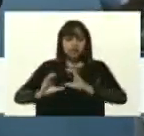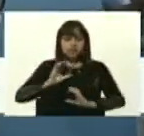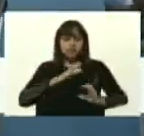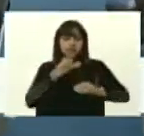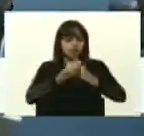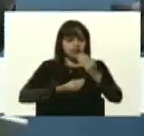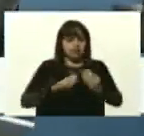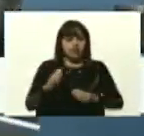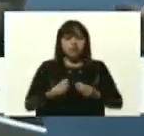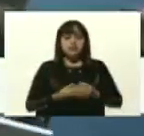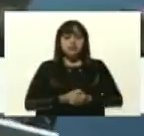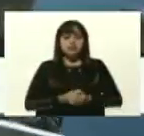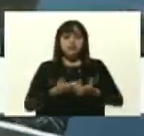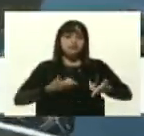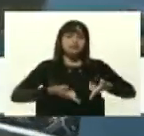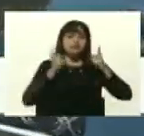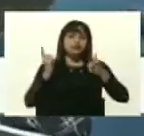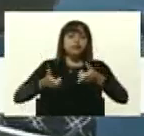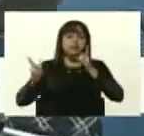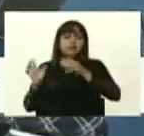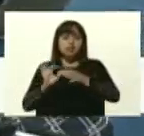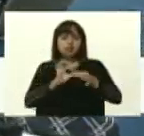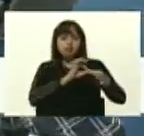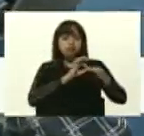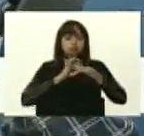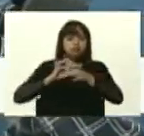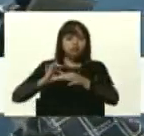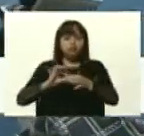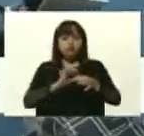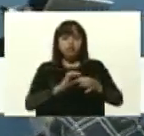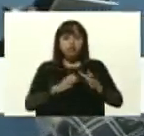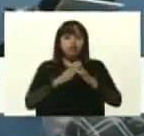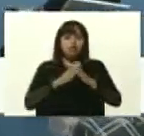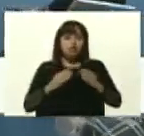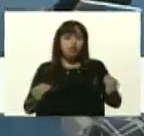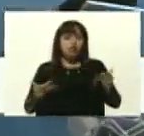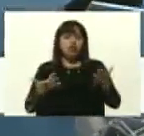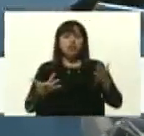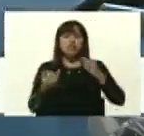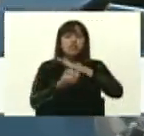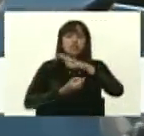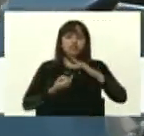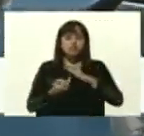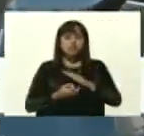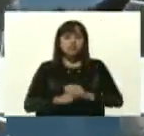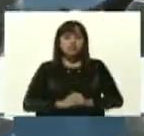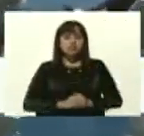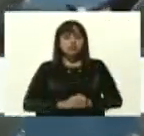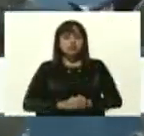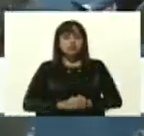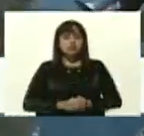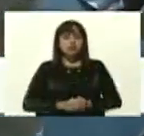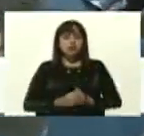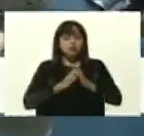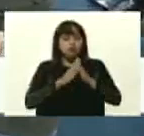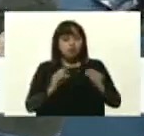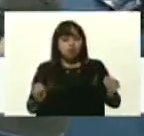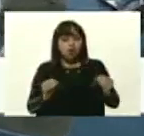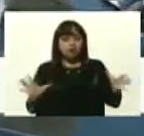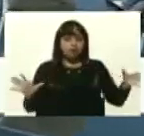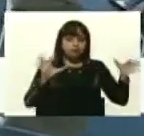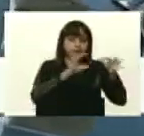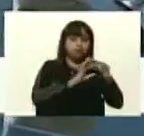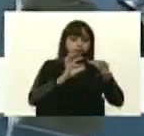Que permita articular todas las instituciones, todas las